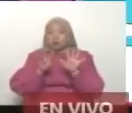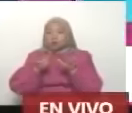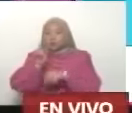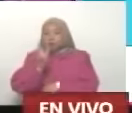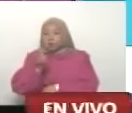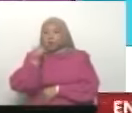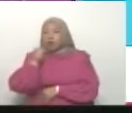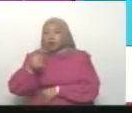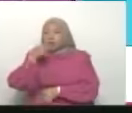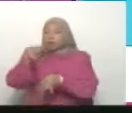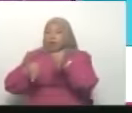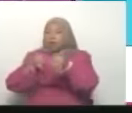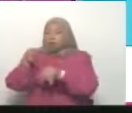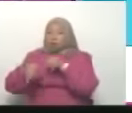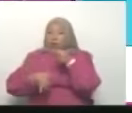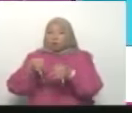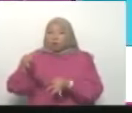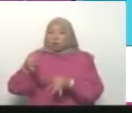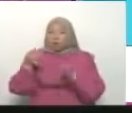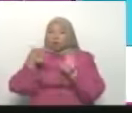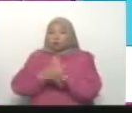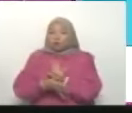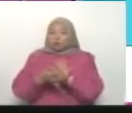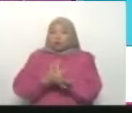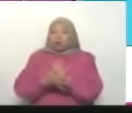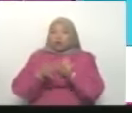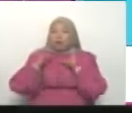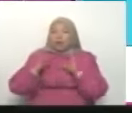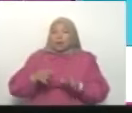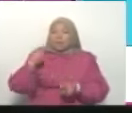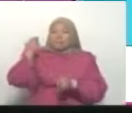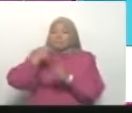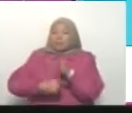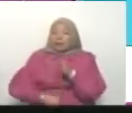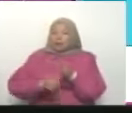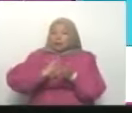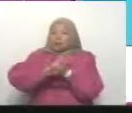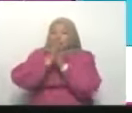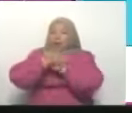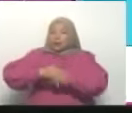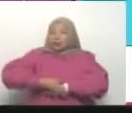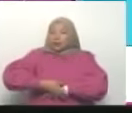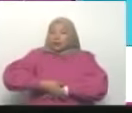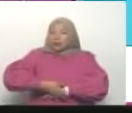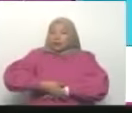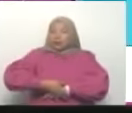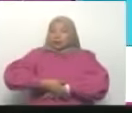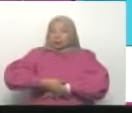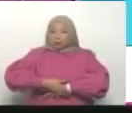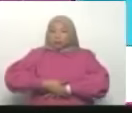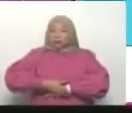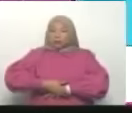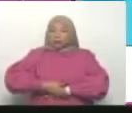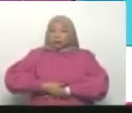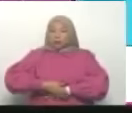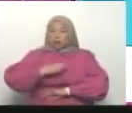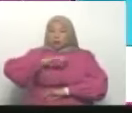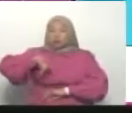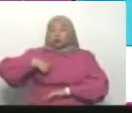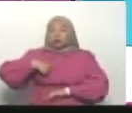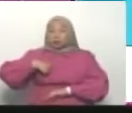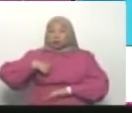una especie está en peligro de extinción la especie humana